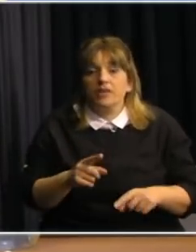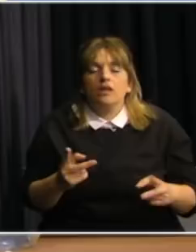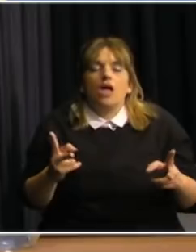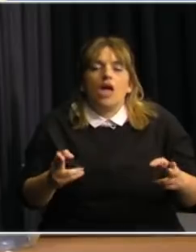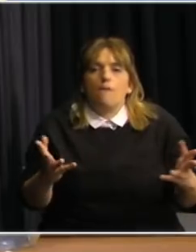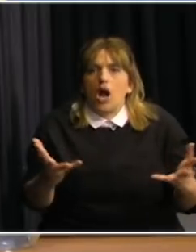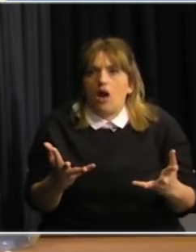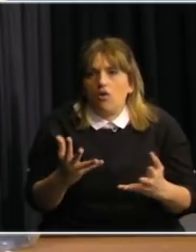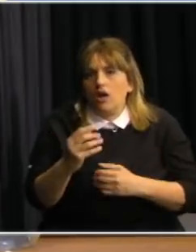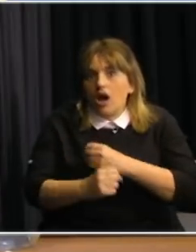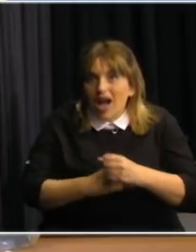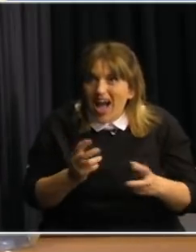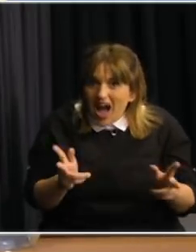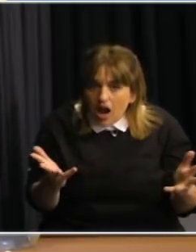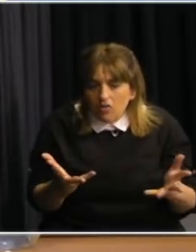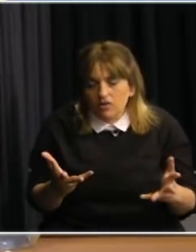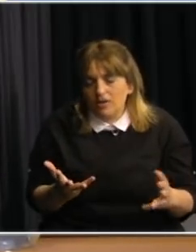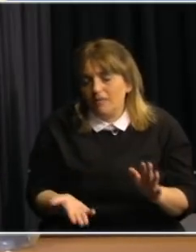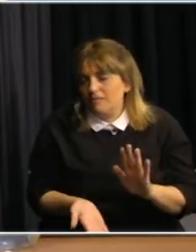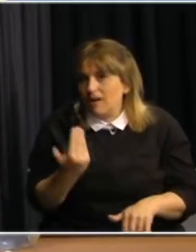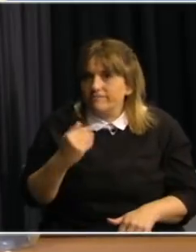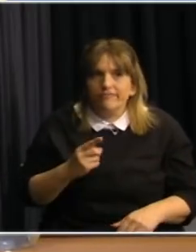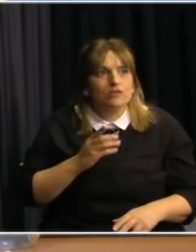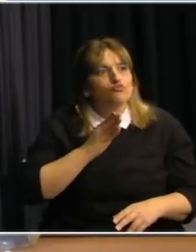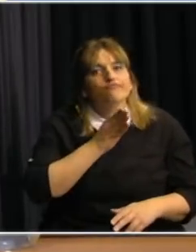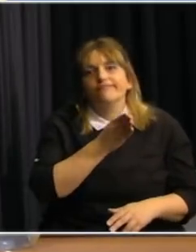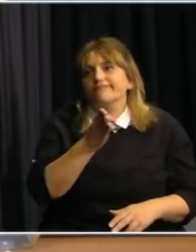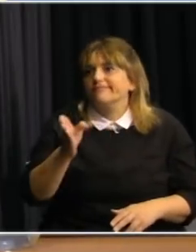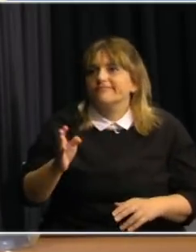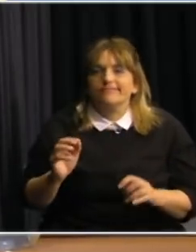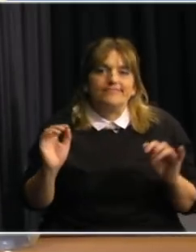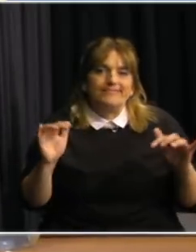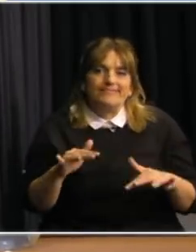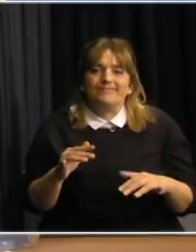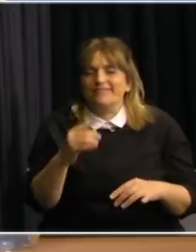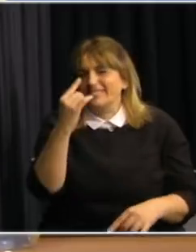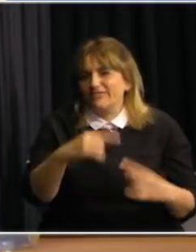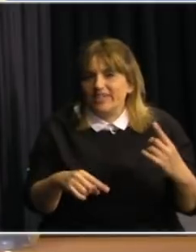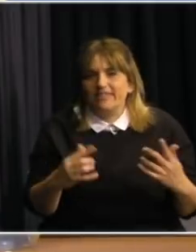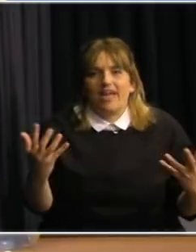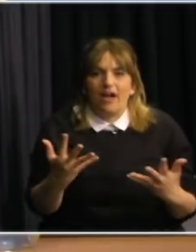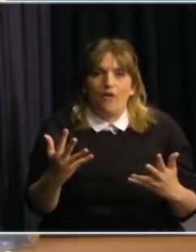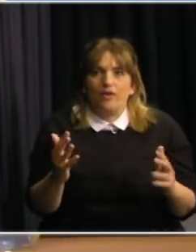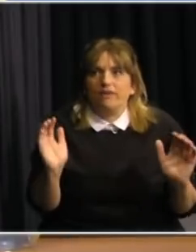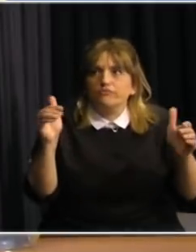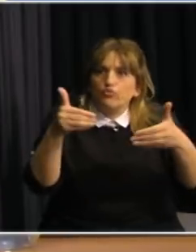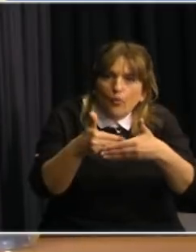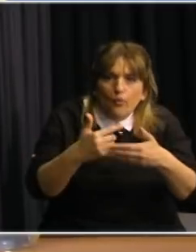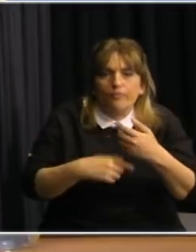más propicia del año para hacer este uso. Como dijimos antes, casi todas las infecciones aparecen en espacios cerrados.